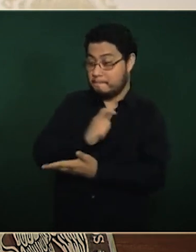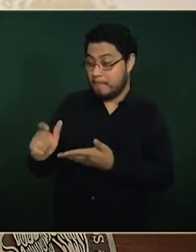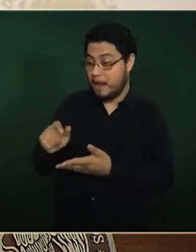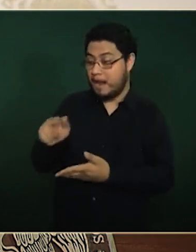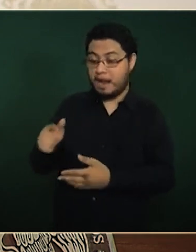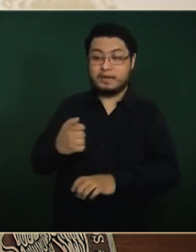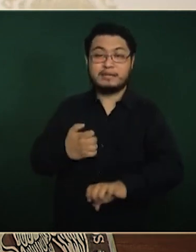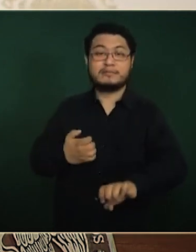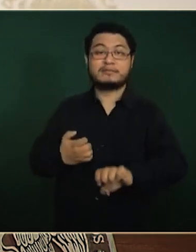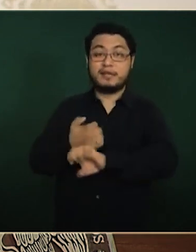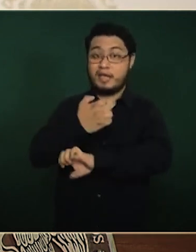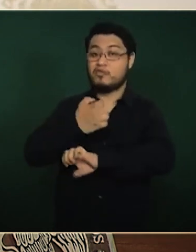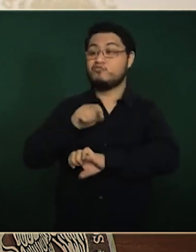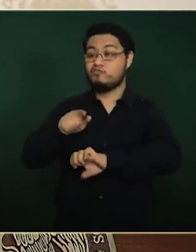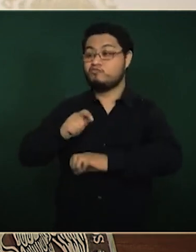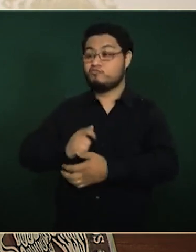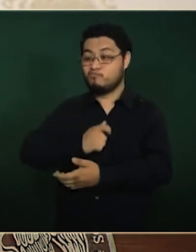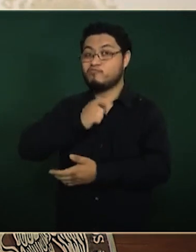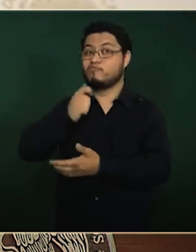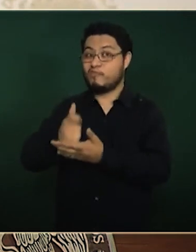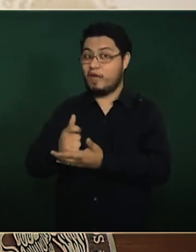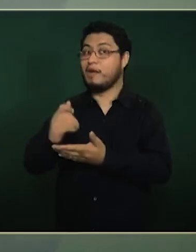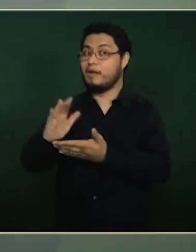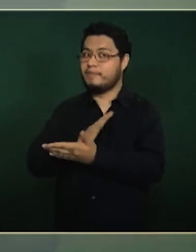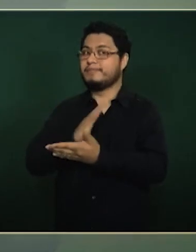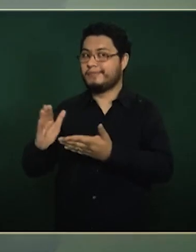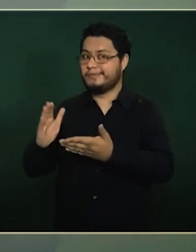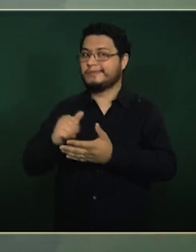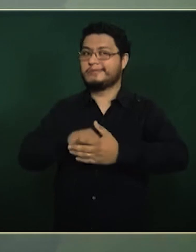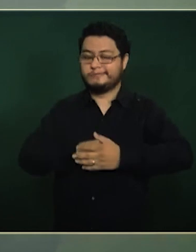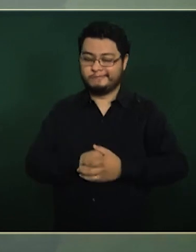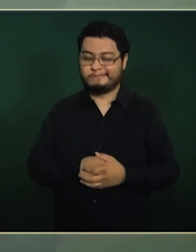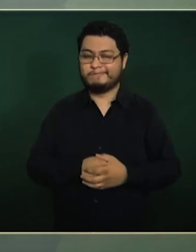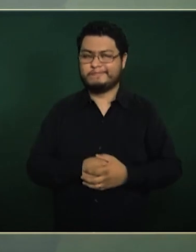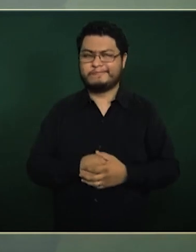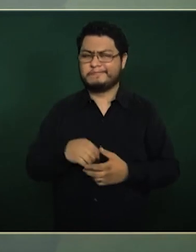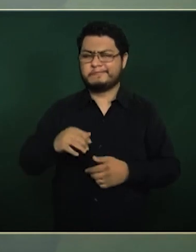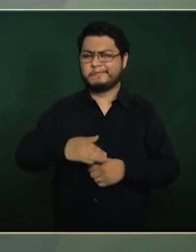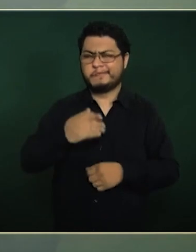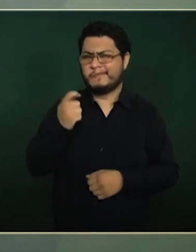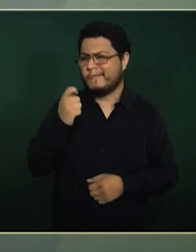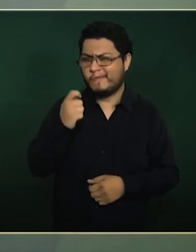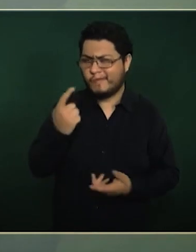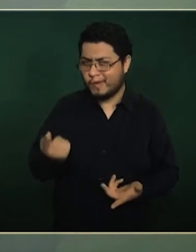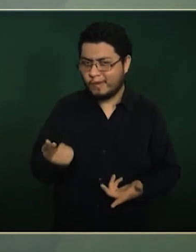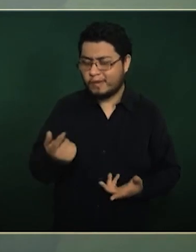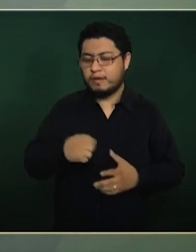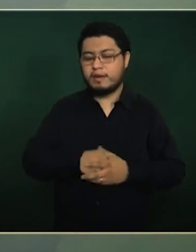porque están hechos